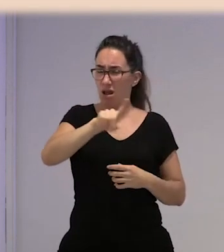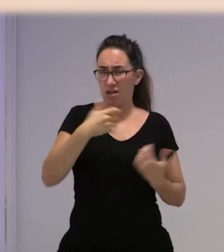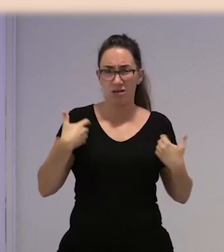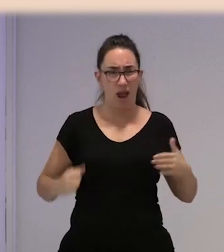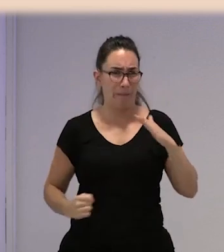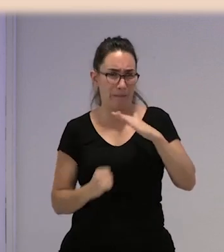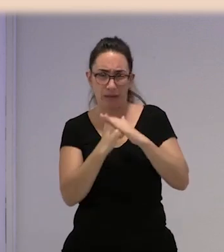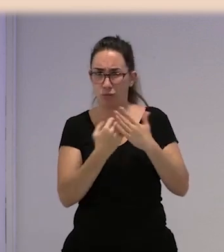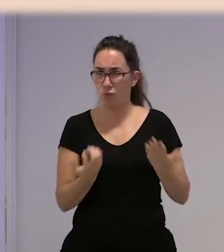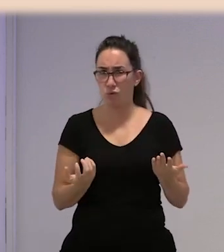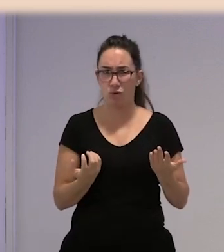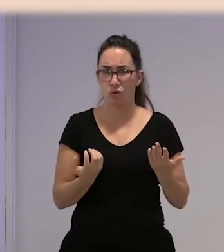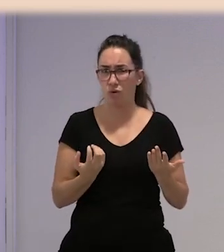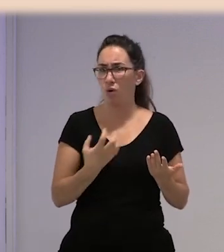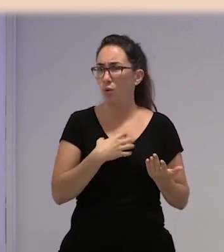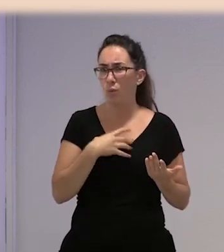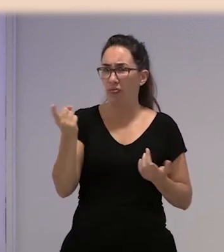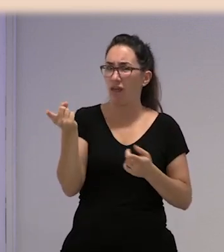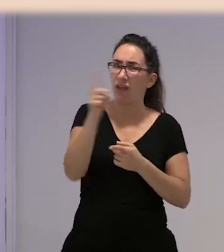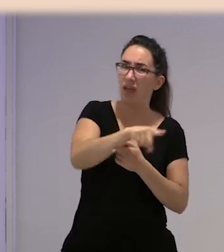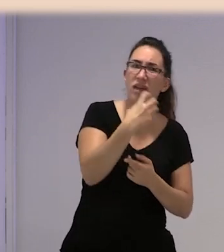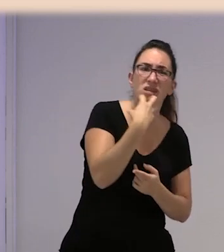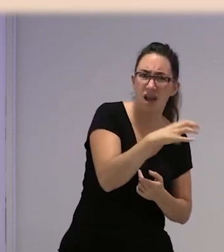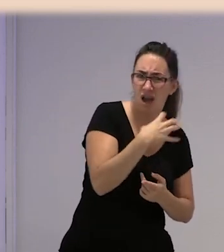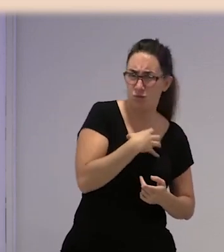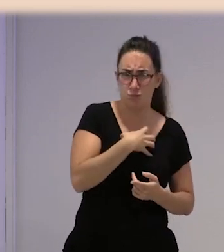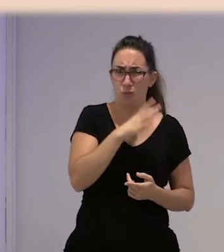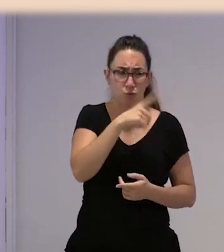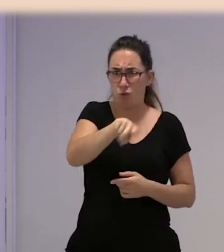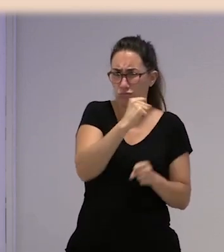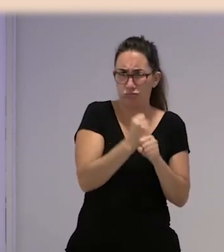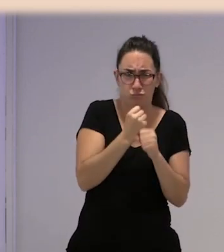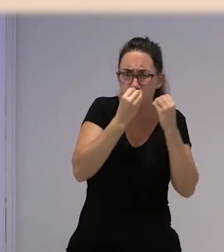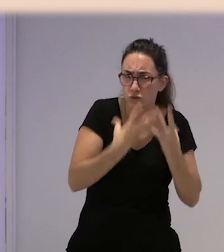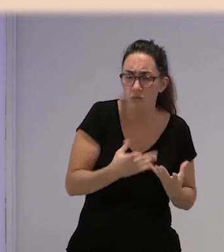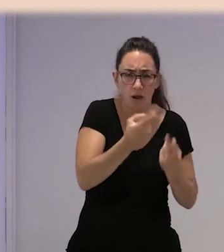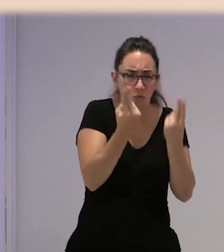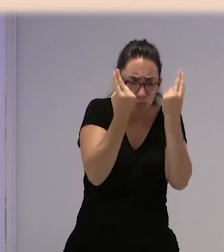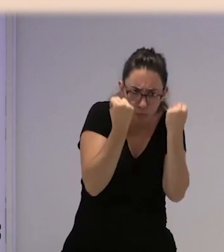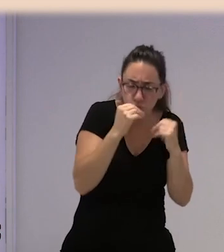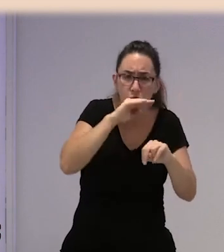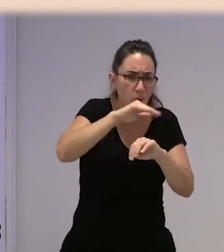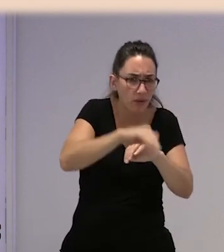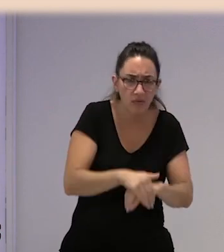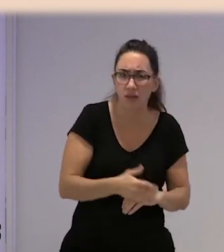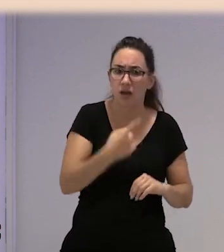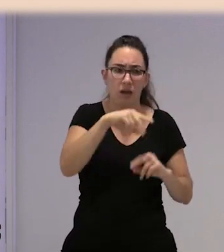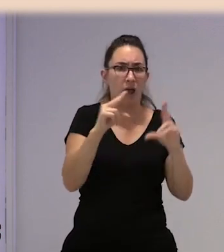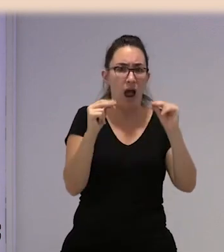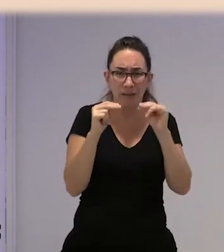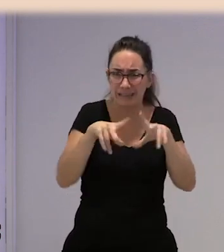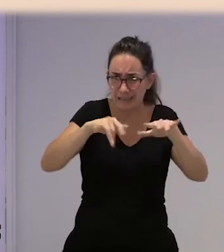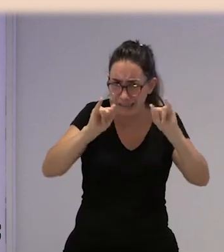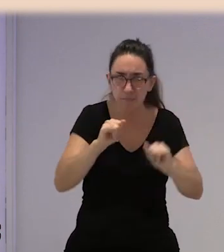Y no se pueden quejar de ellas porque trabajan perfectamente y agachan la cabeza y hacen todo lo que se les dice. No pueden hablar, no pueden